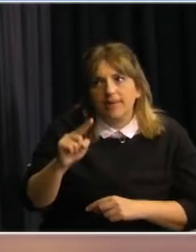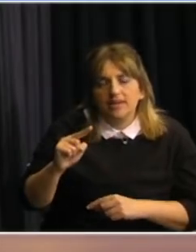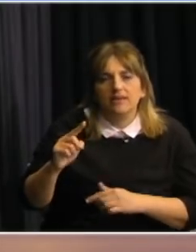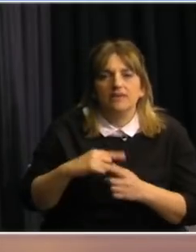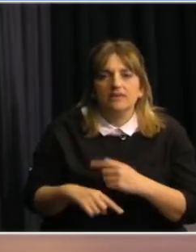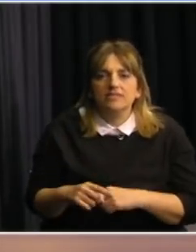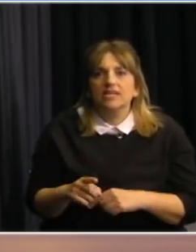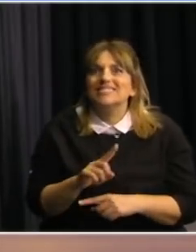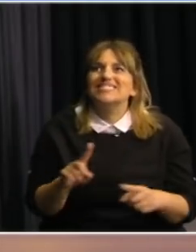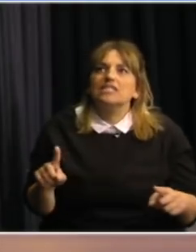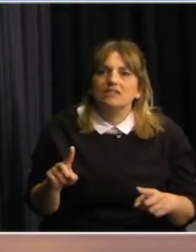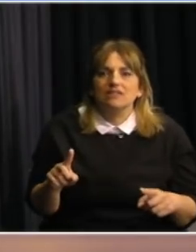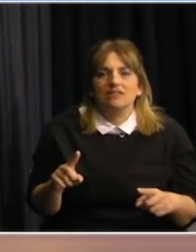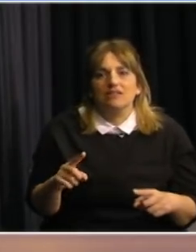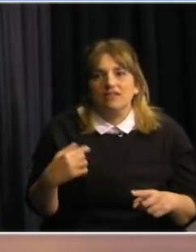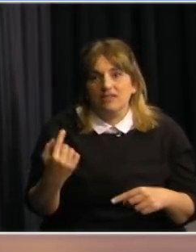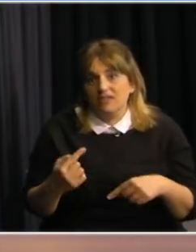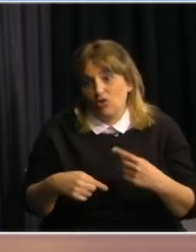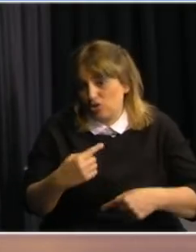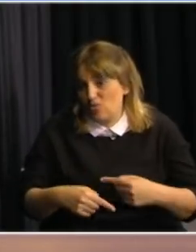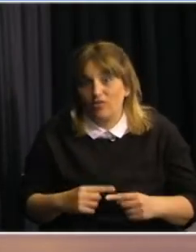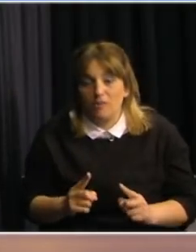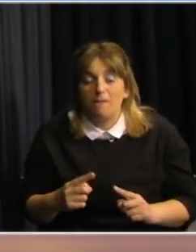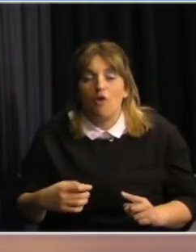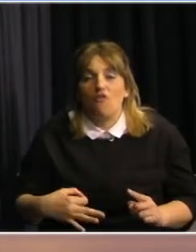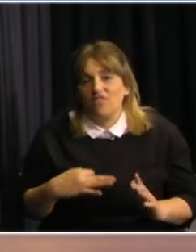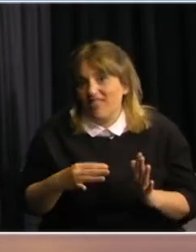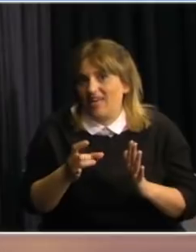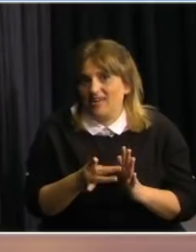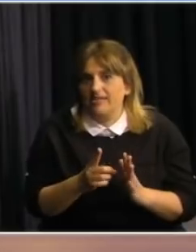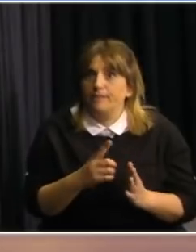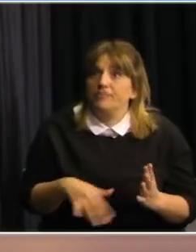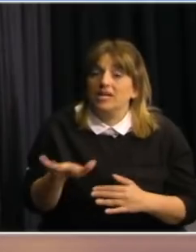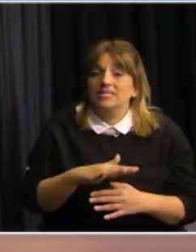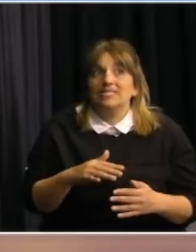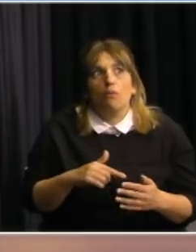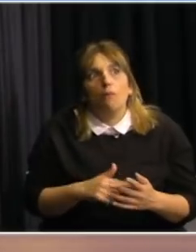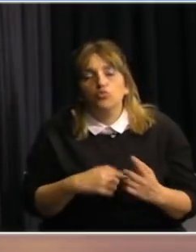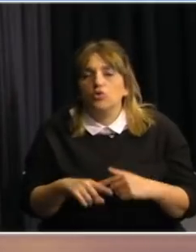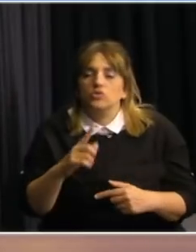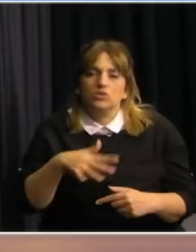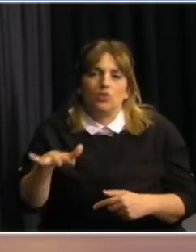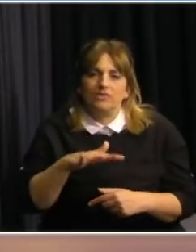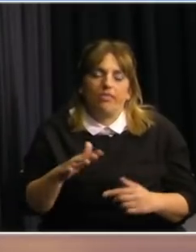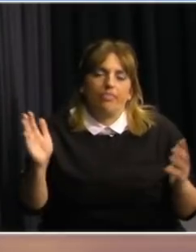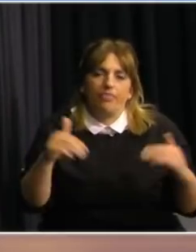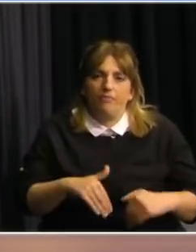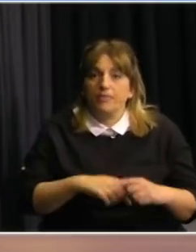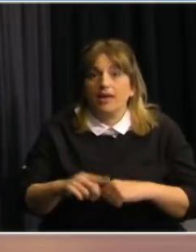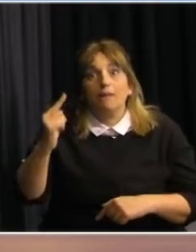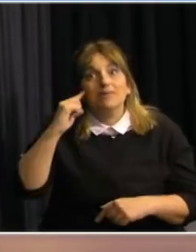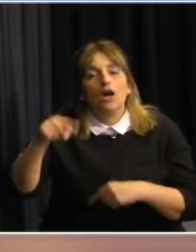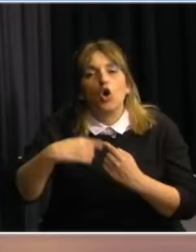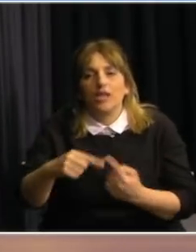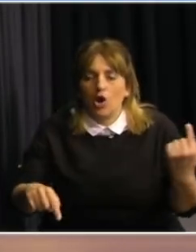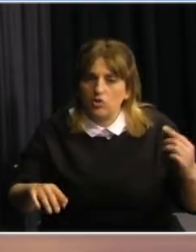comprometer más calidad de vida. Obviamente si llega un punto que las situaciones se desbarrancan hay que empezar a pensar en otro tipo de cosas